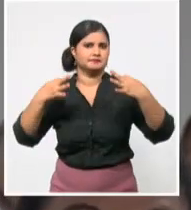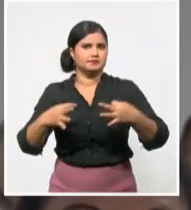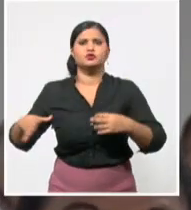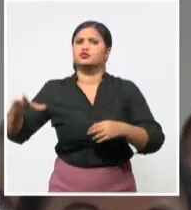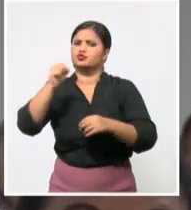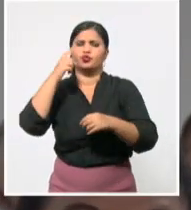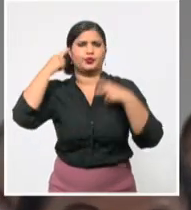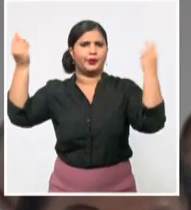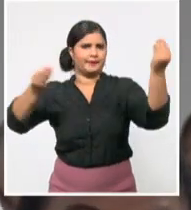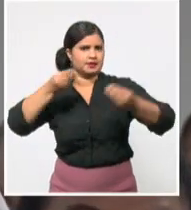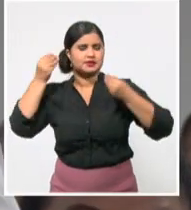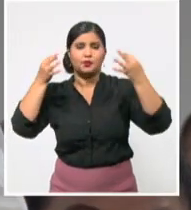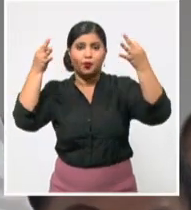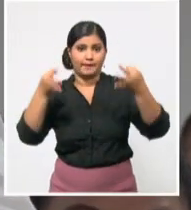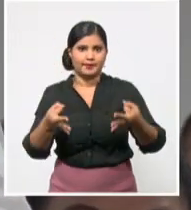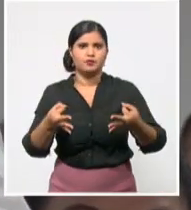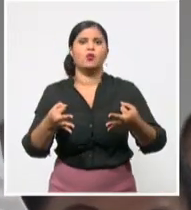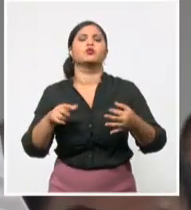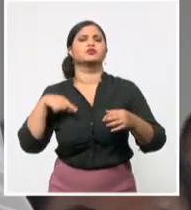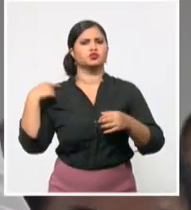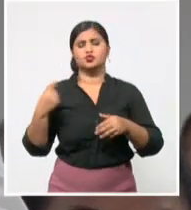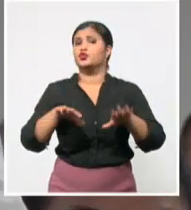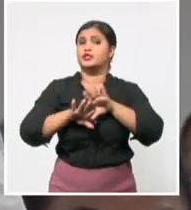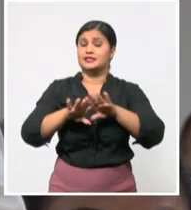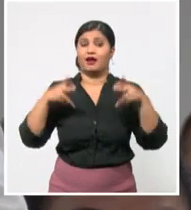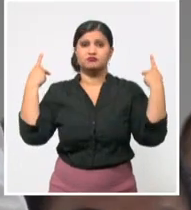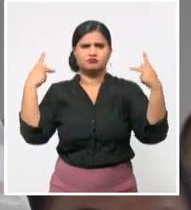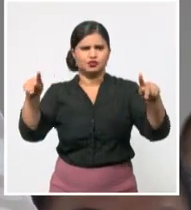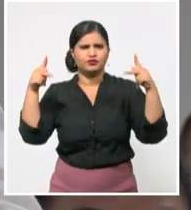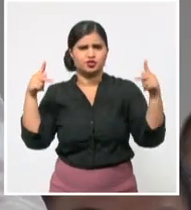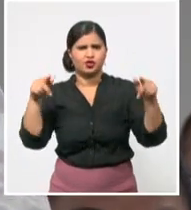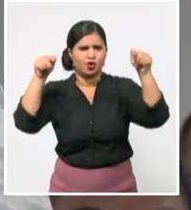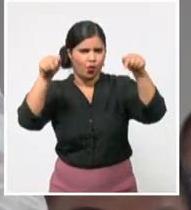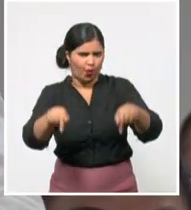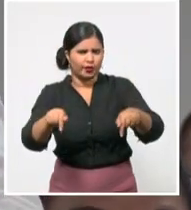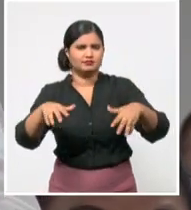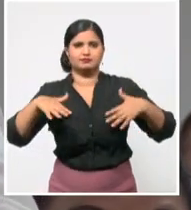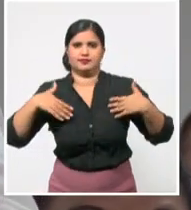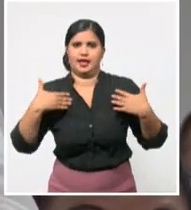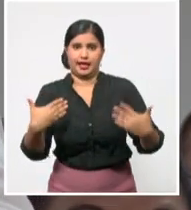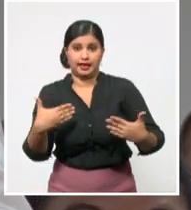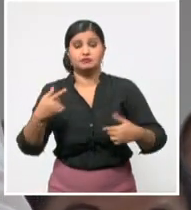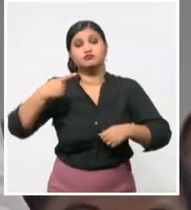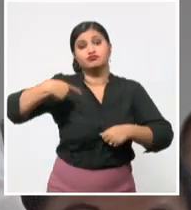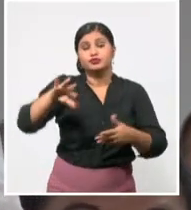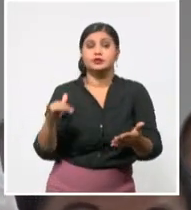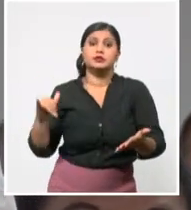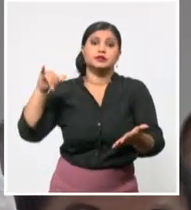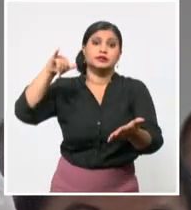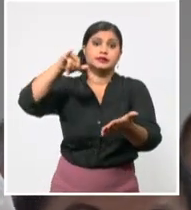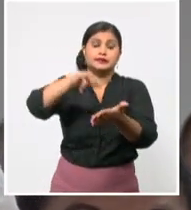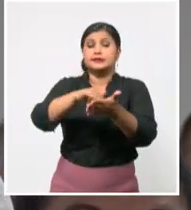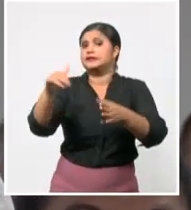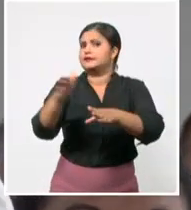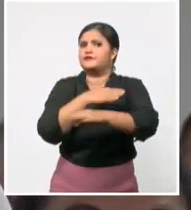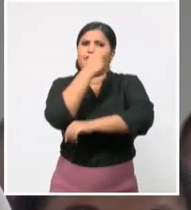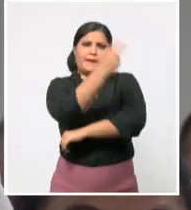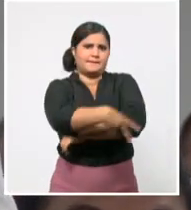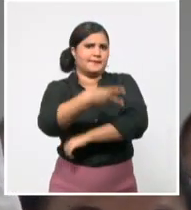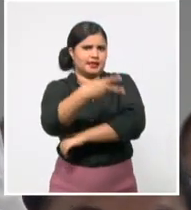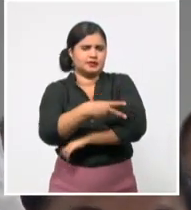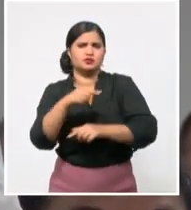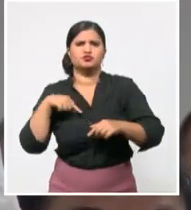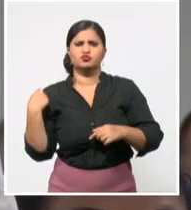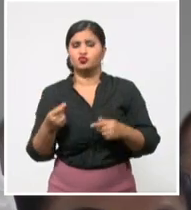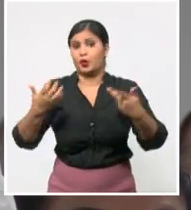que estamos preparados hoy más que nunca para salir a cumplir misión en cualquier parte del mundo, sobre todo la primera